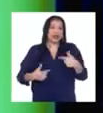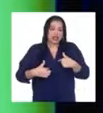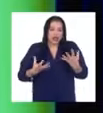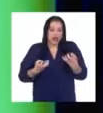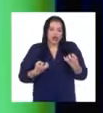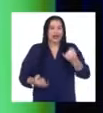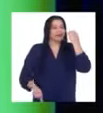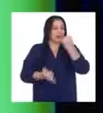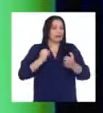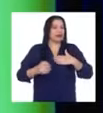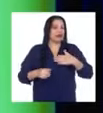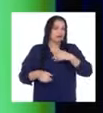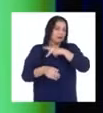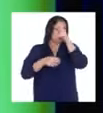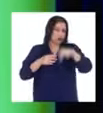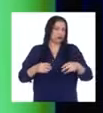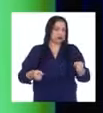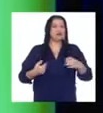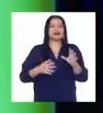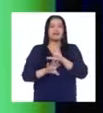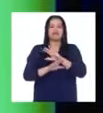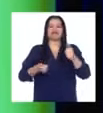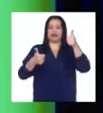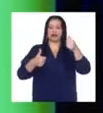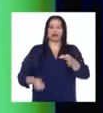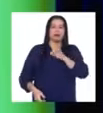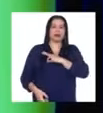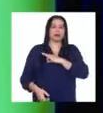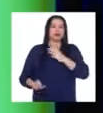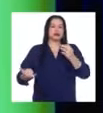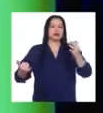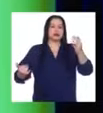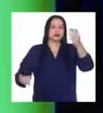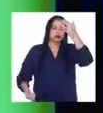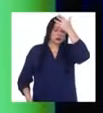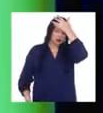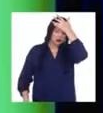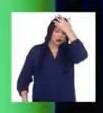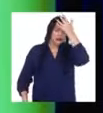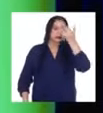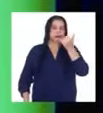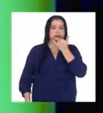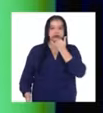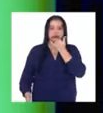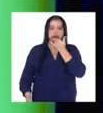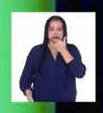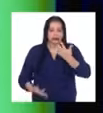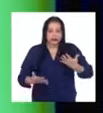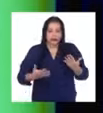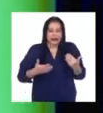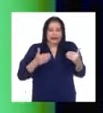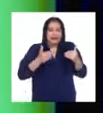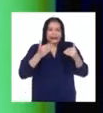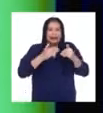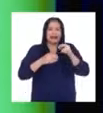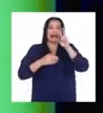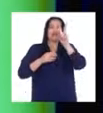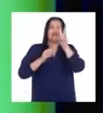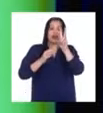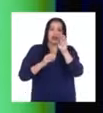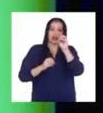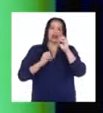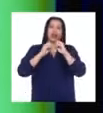olímpico con broche de oro. Pero pasó algo que no me esperaba, faltando 20 días para la